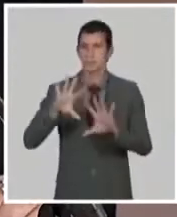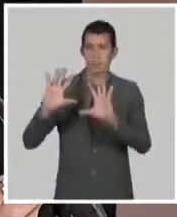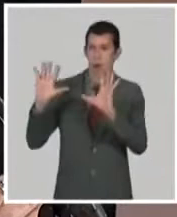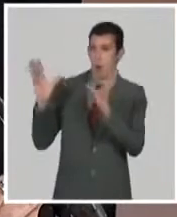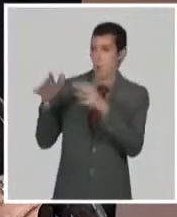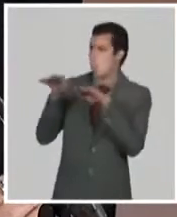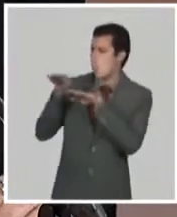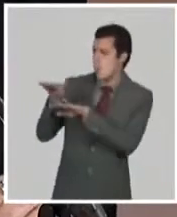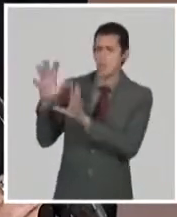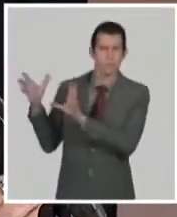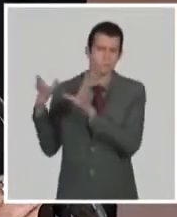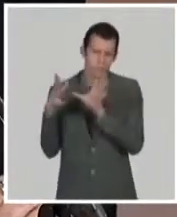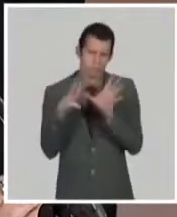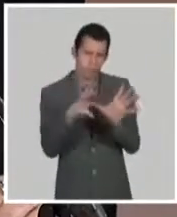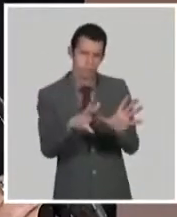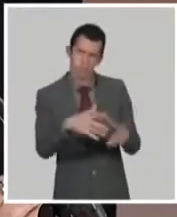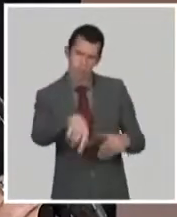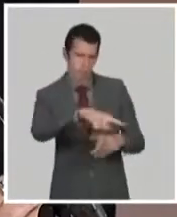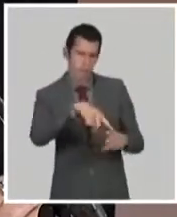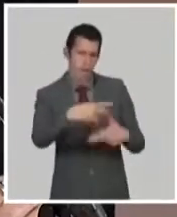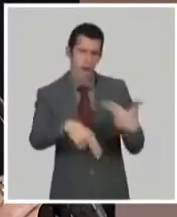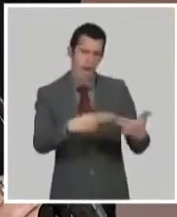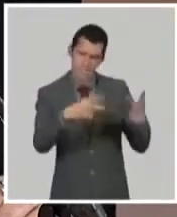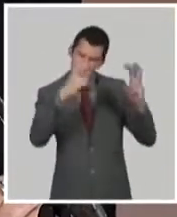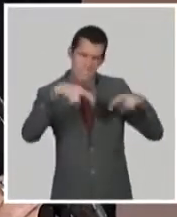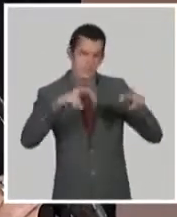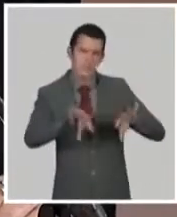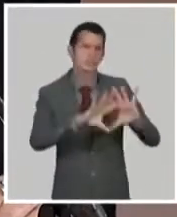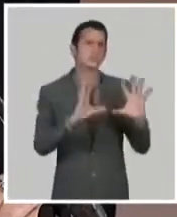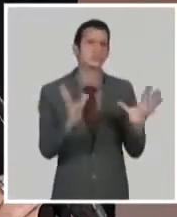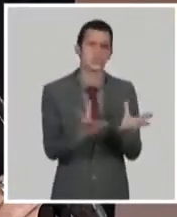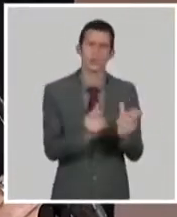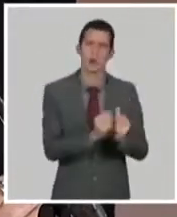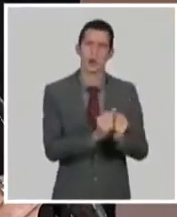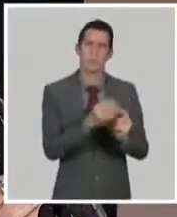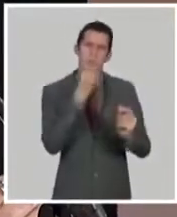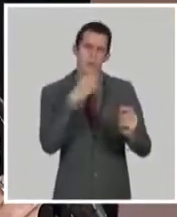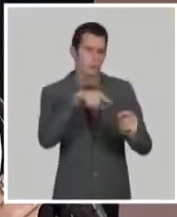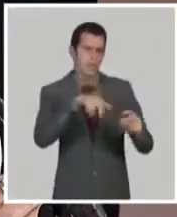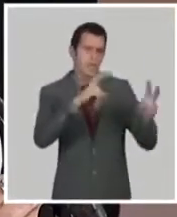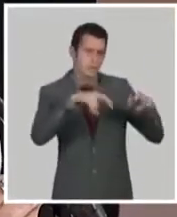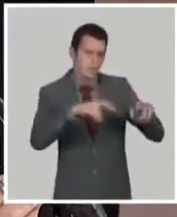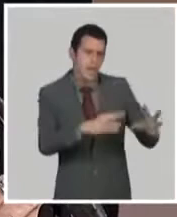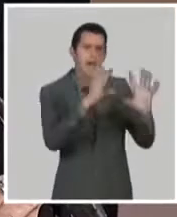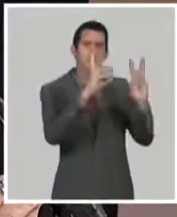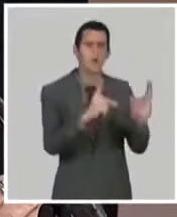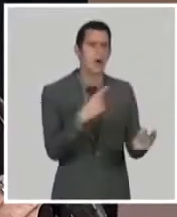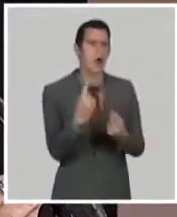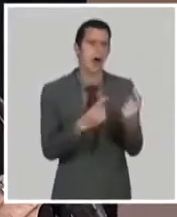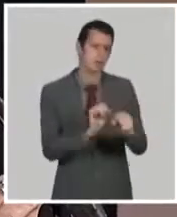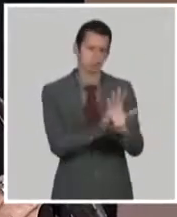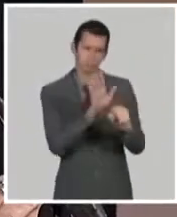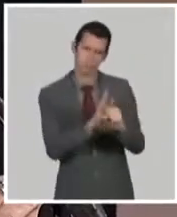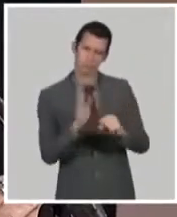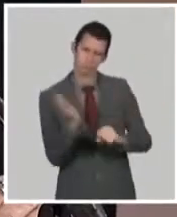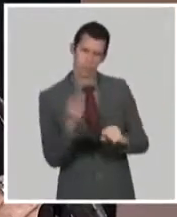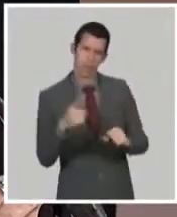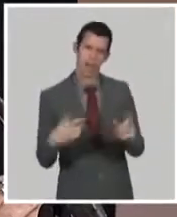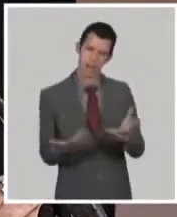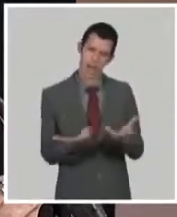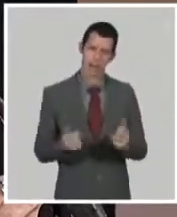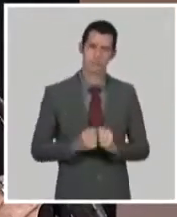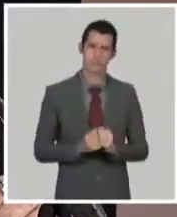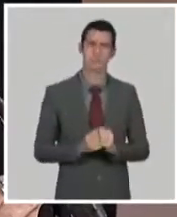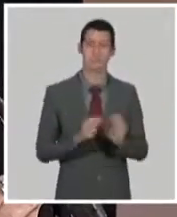compañeros nuestros, científicos nuestros, han pasado también por la mesa redonda explicando otros productos que tiene el Centro en el protocolo de